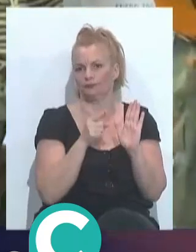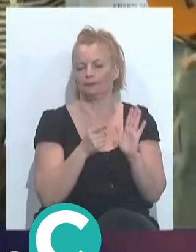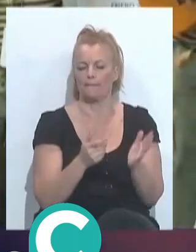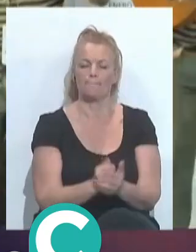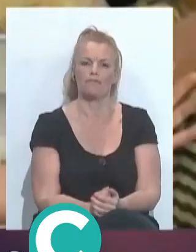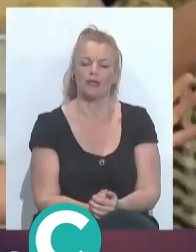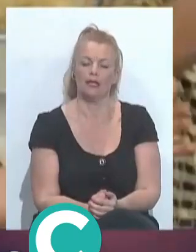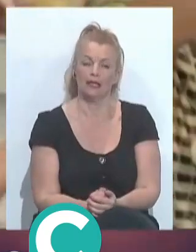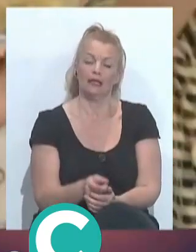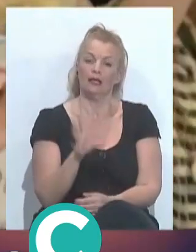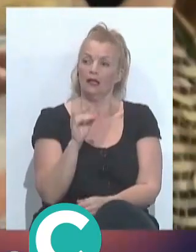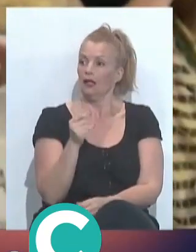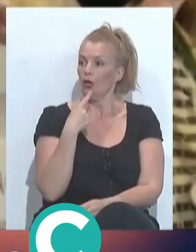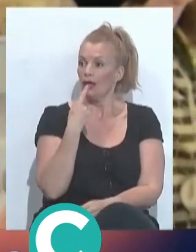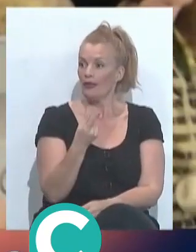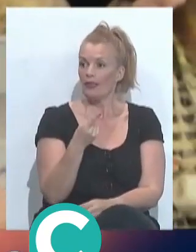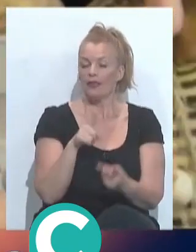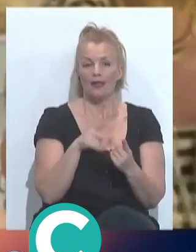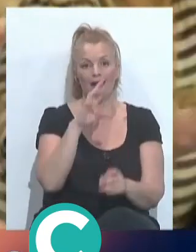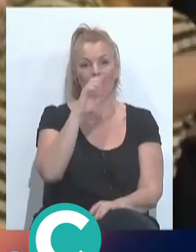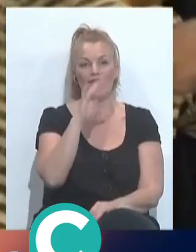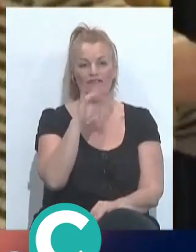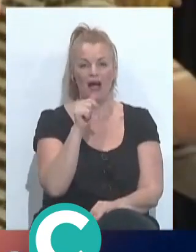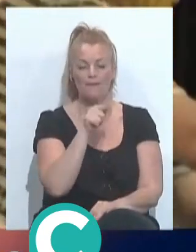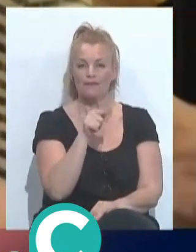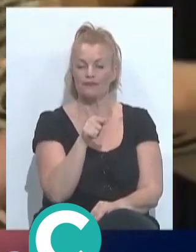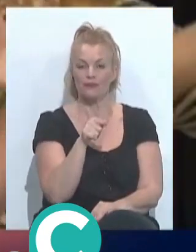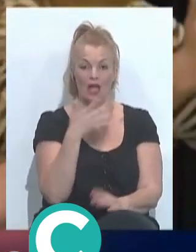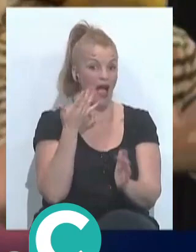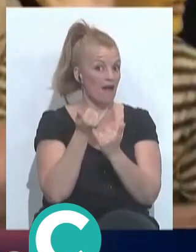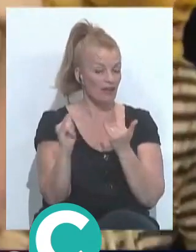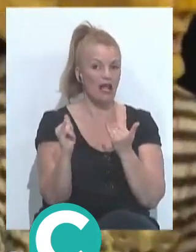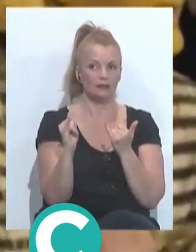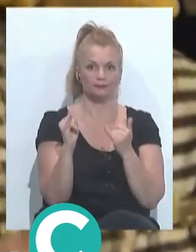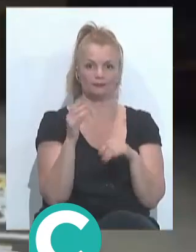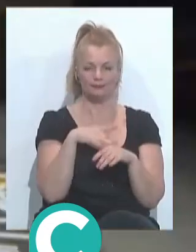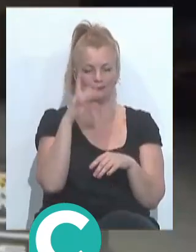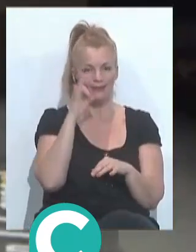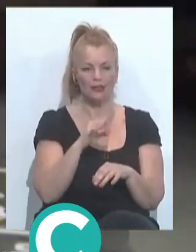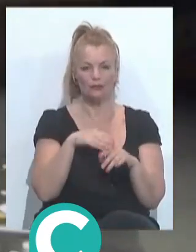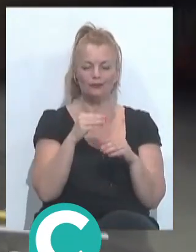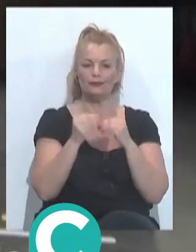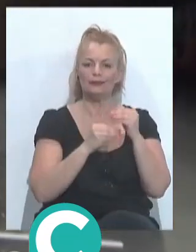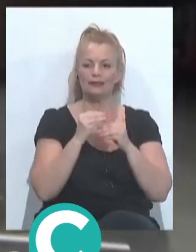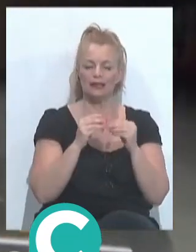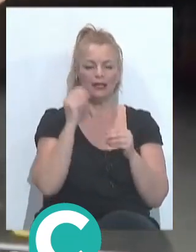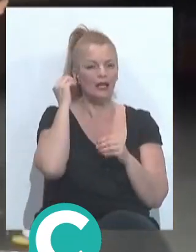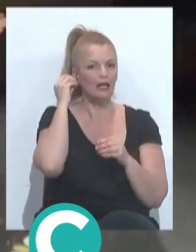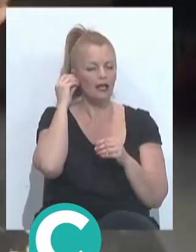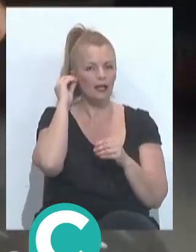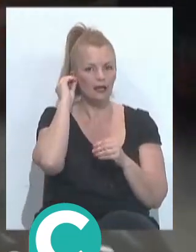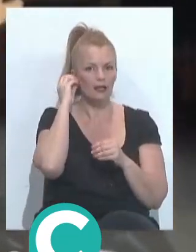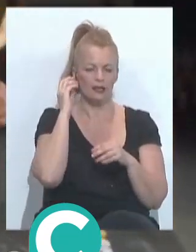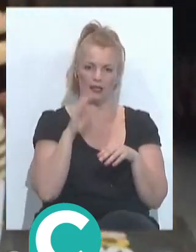No, la verdad es que es lo que dice Rafa, que finales pues lógicamente tenemos, donde creo que se ha producido un poquito más la SDA